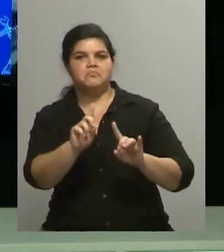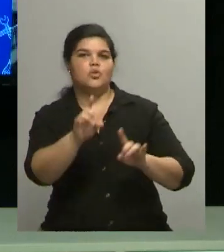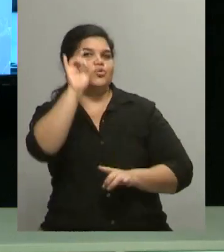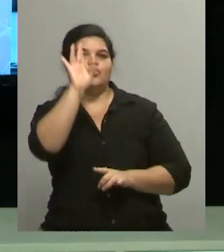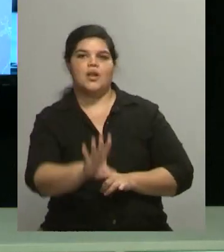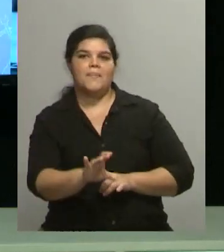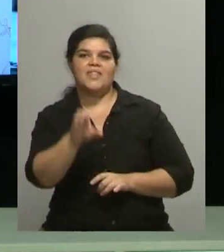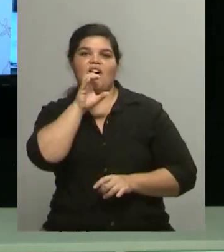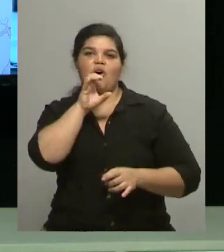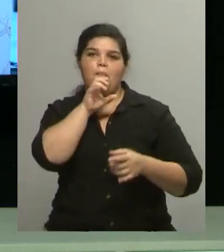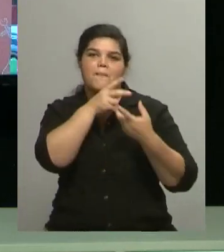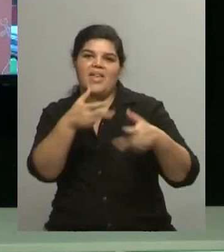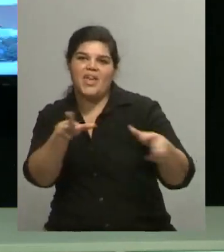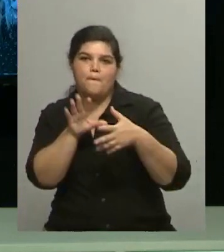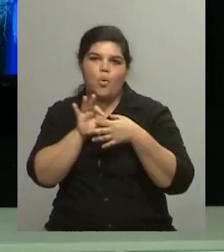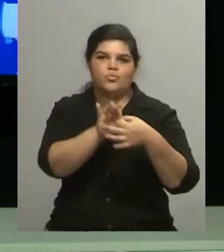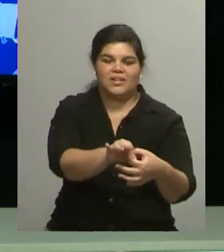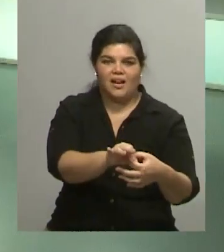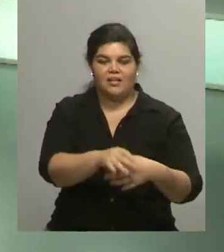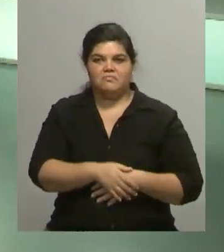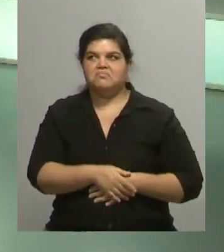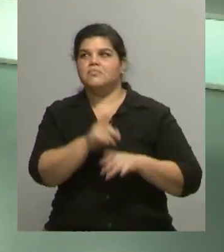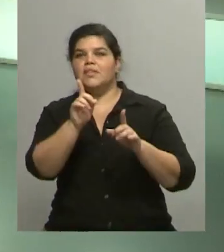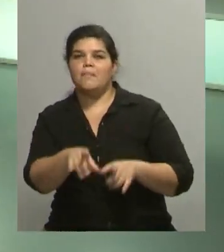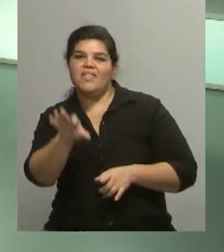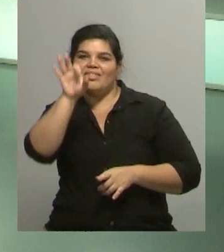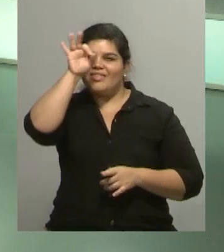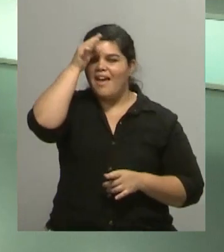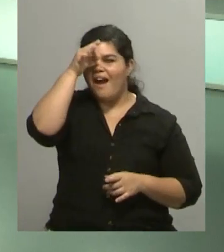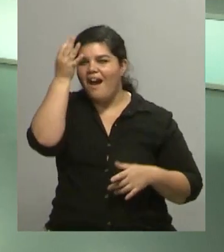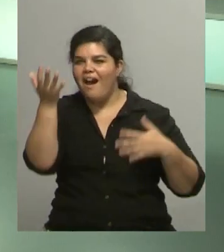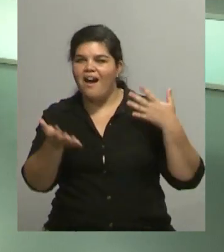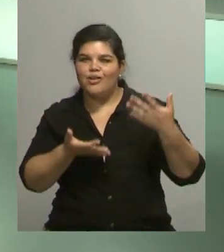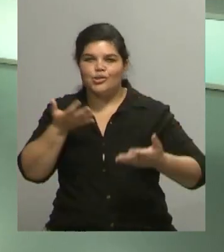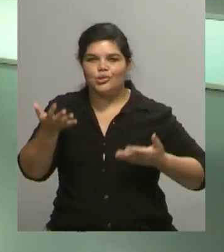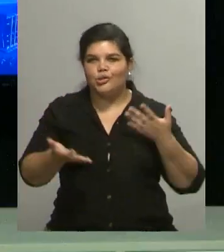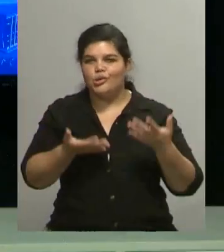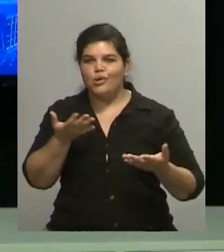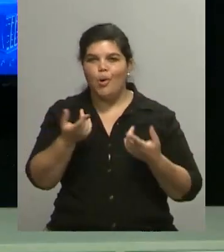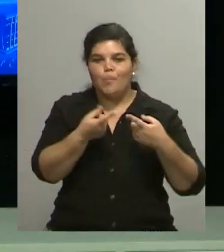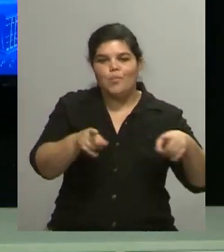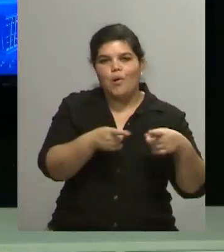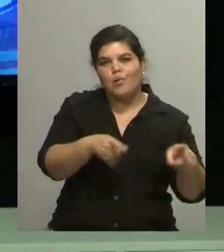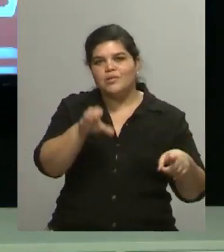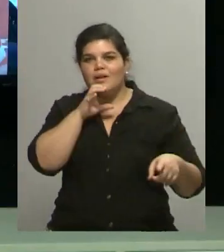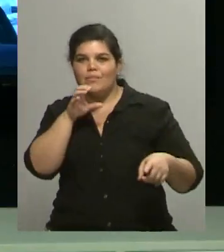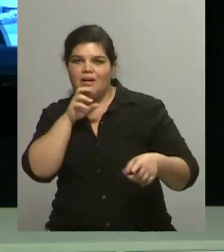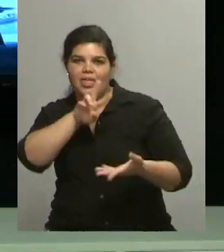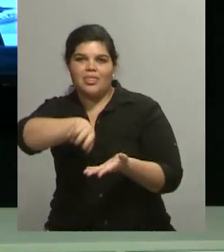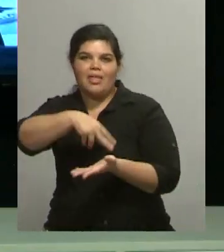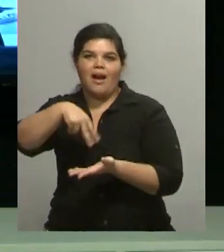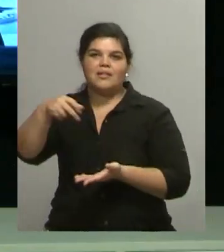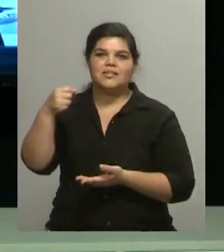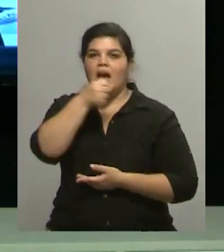le ponemos algún aditamento teatral, digamos. La parte de teatro, de la comedia musical, la parte de danza y la parte de